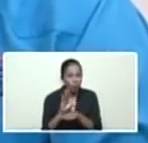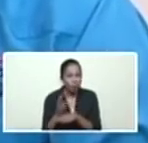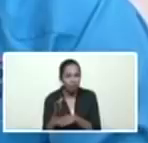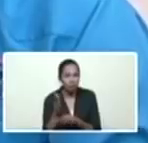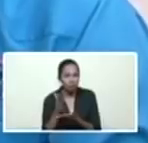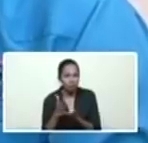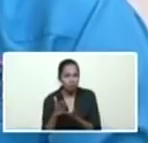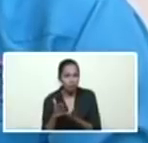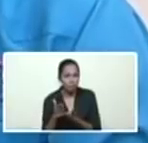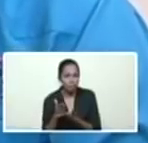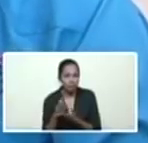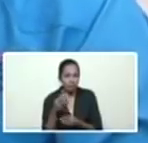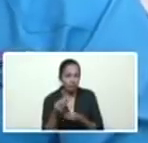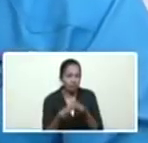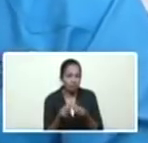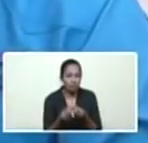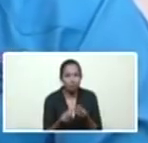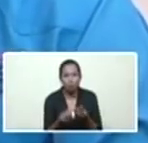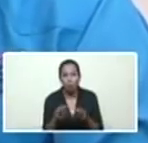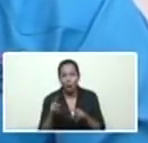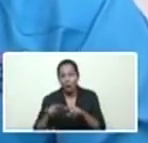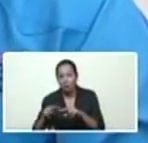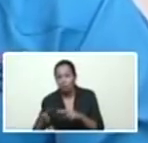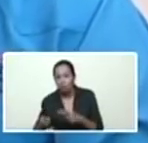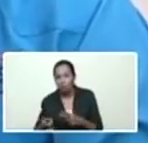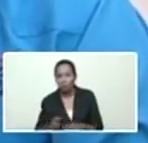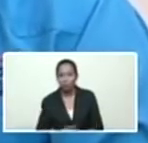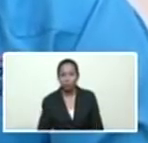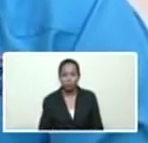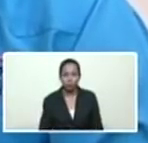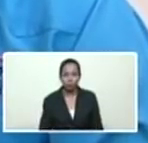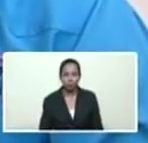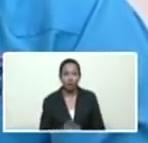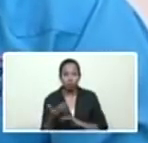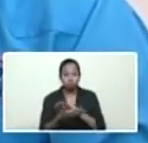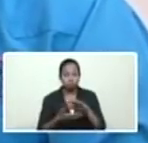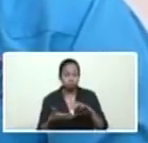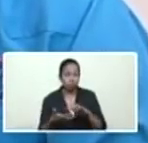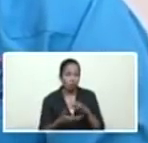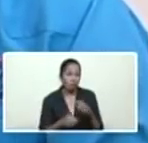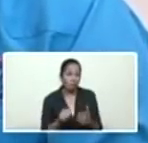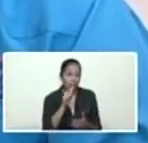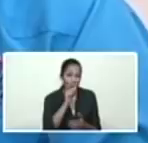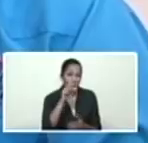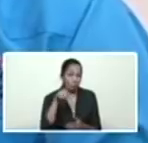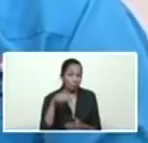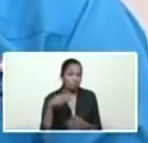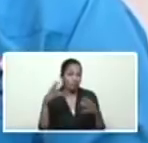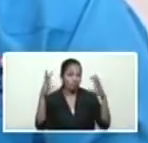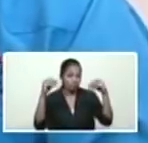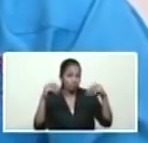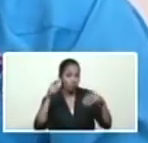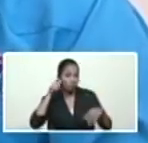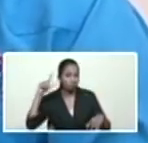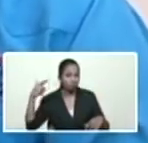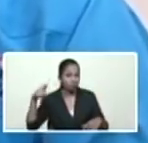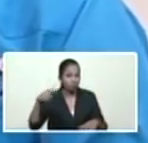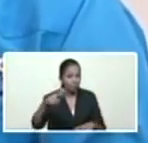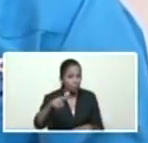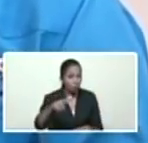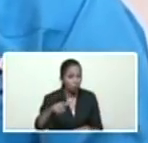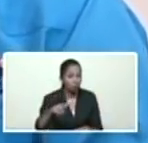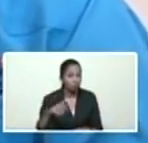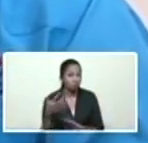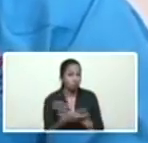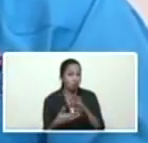el interés superior del niño, decíamos que el problema del agua, el problema de la luz, el problema del transporte, son problemas